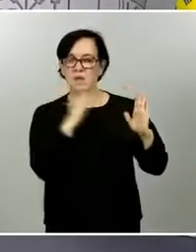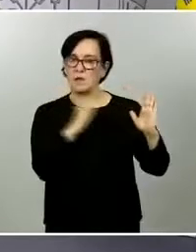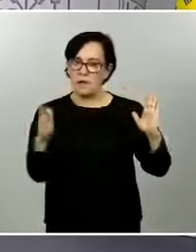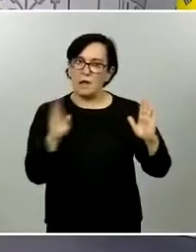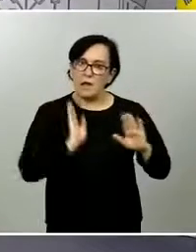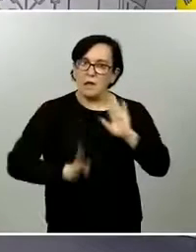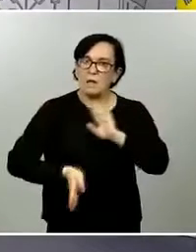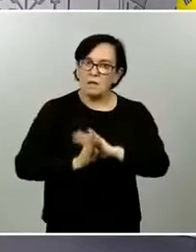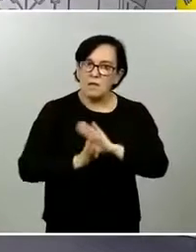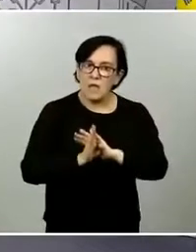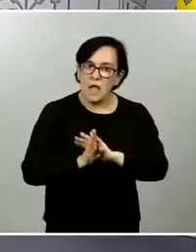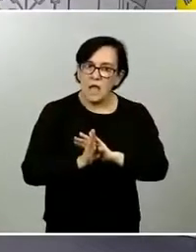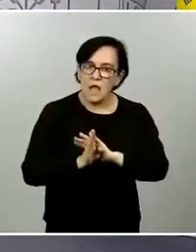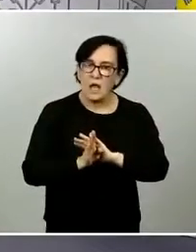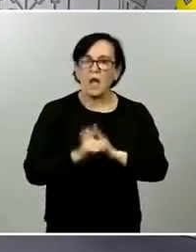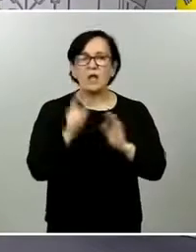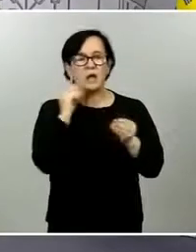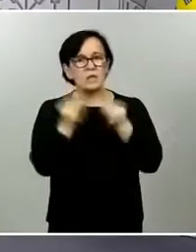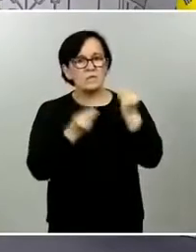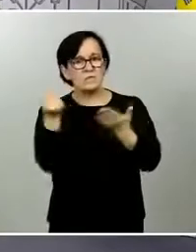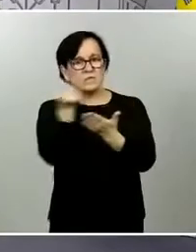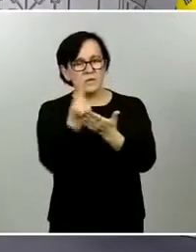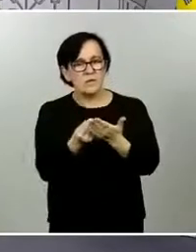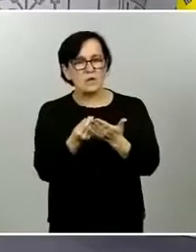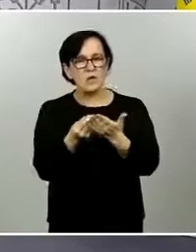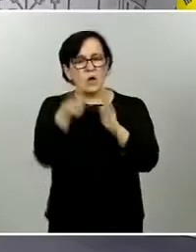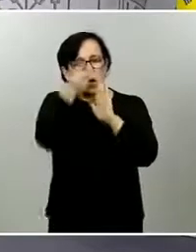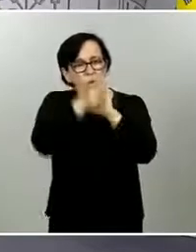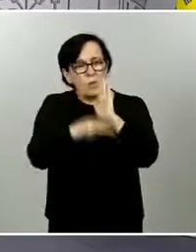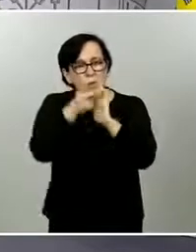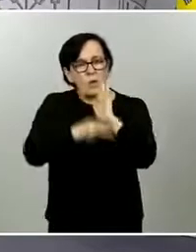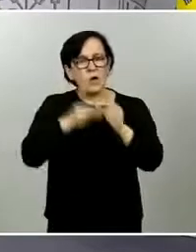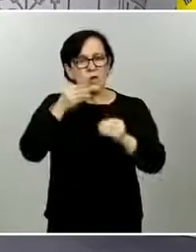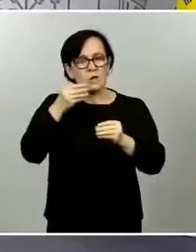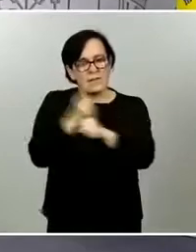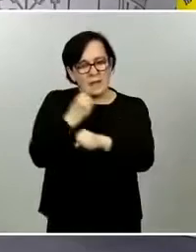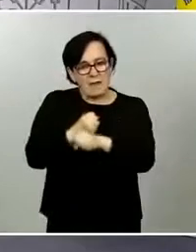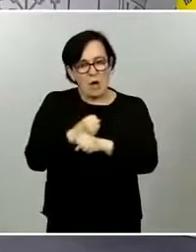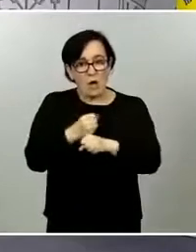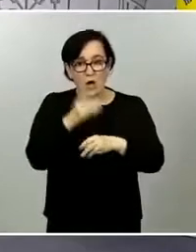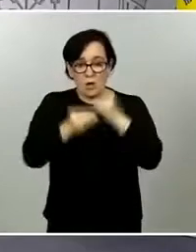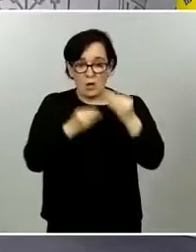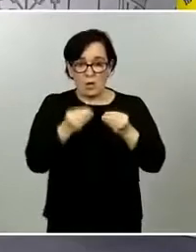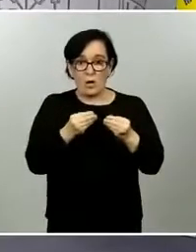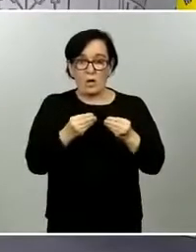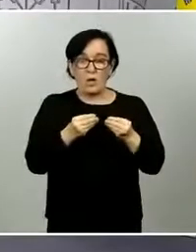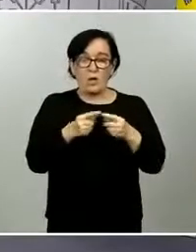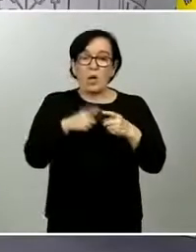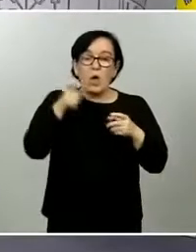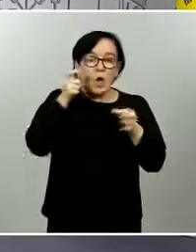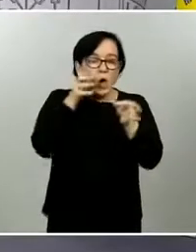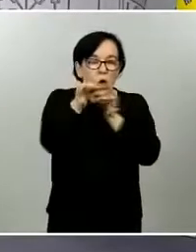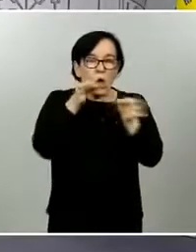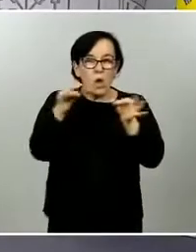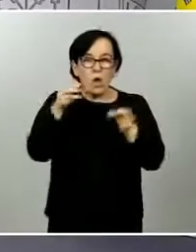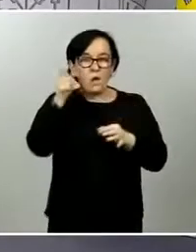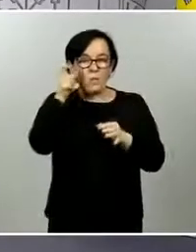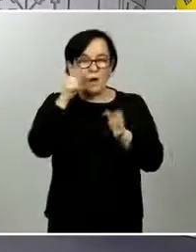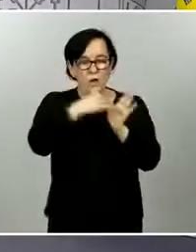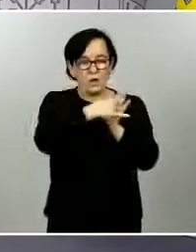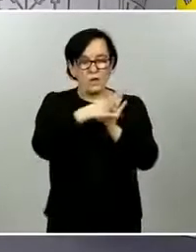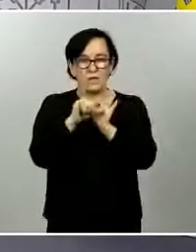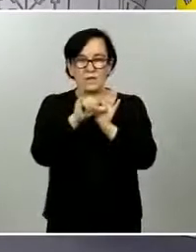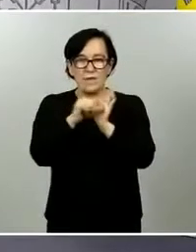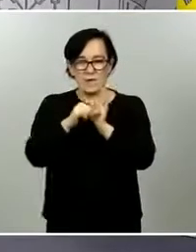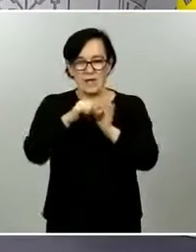puedan reabrir algunos centros educativos como es el caso de las escuelas de cero a seis años sigue en pie la actuación